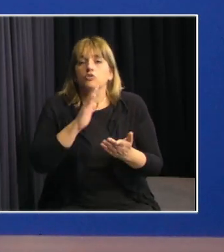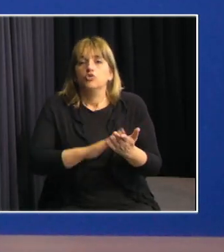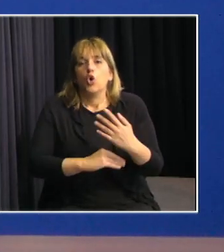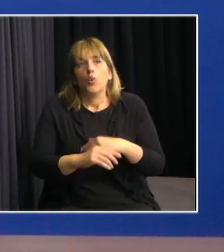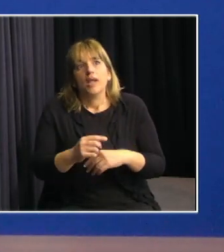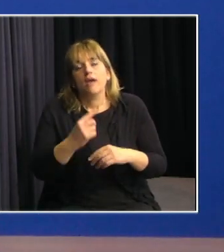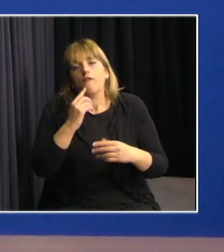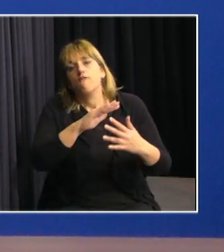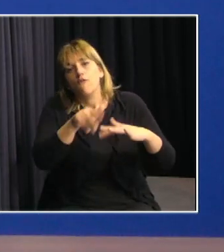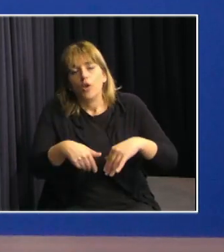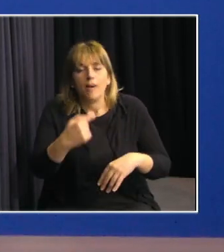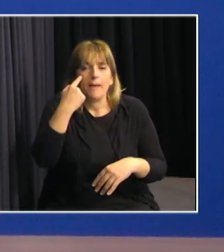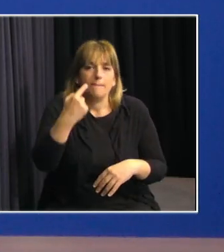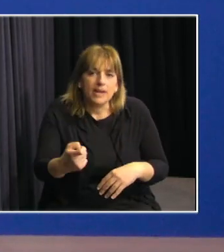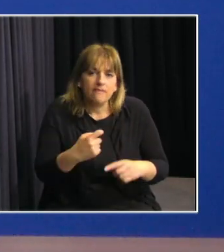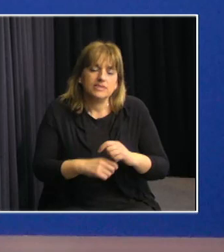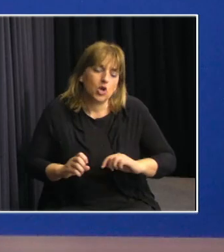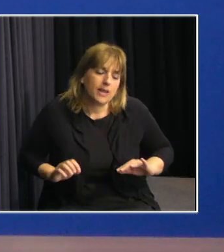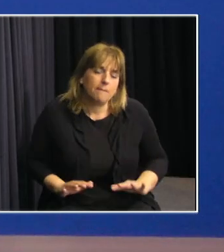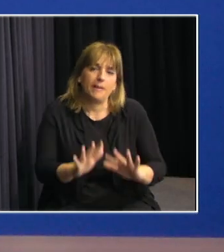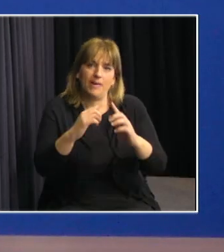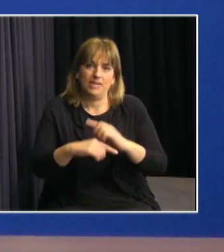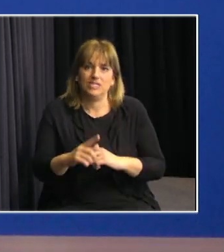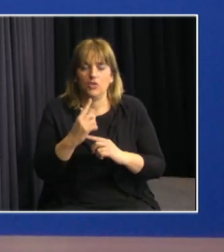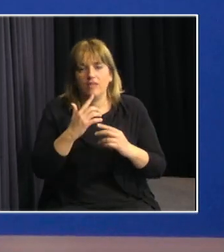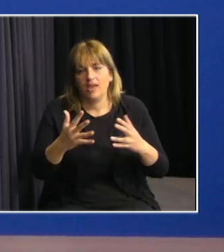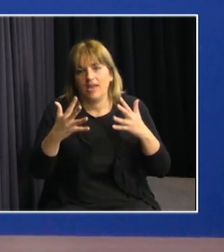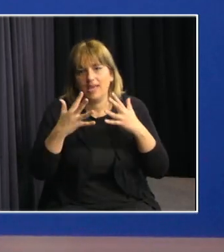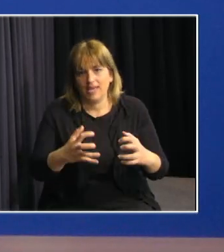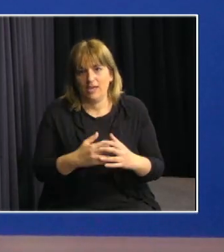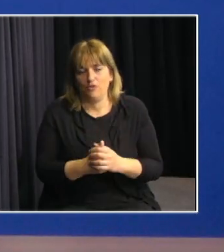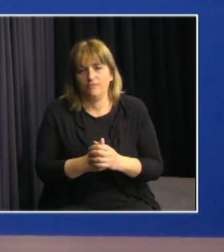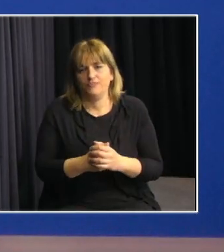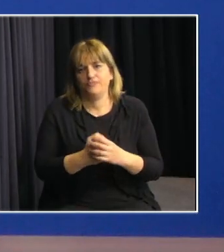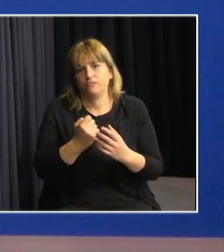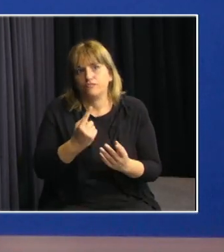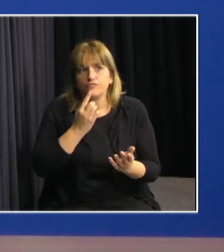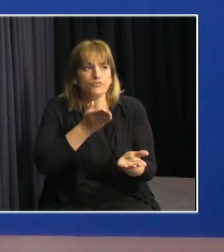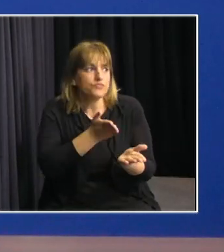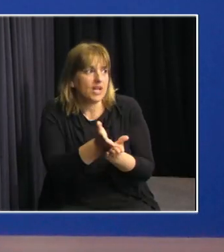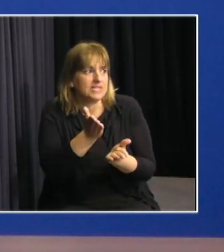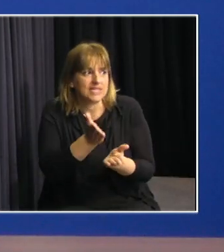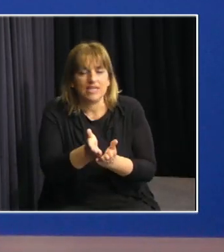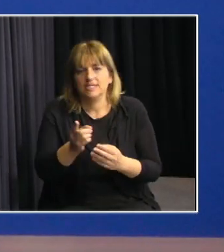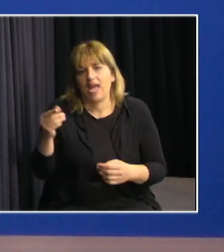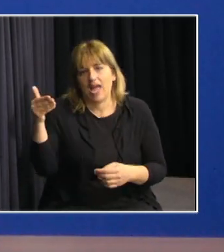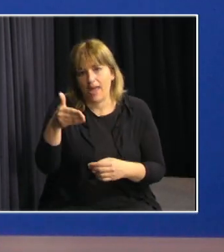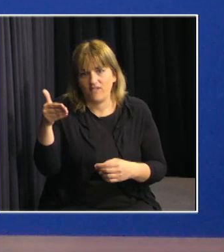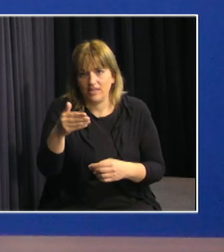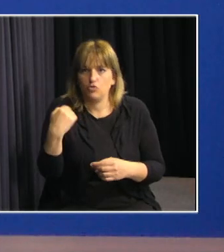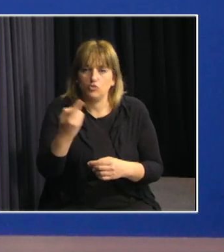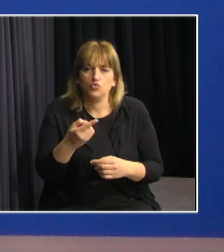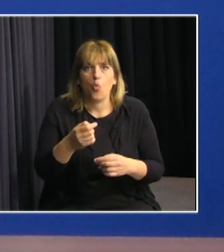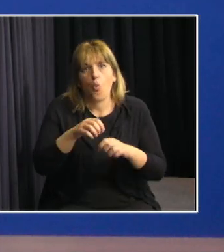preventivas y de preparación frente a posibles riesgos, como la asistencia a eventos masivos. Por último,